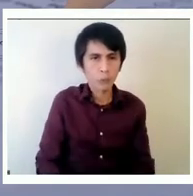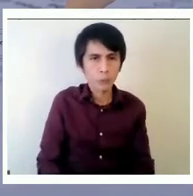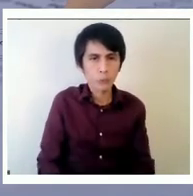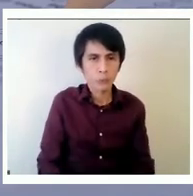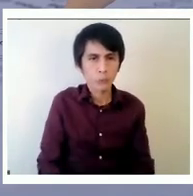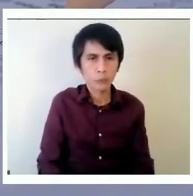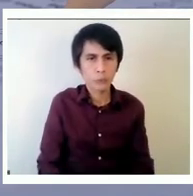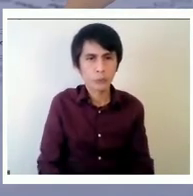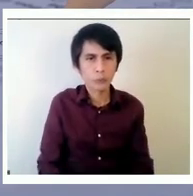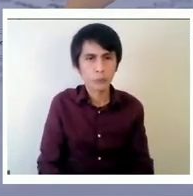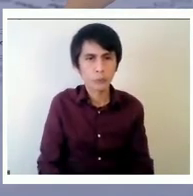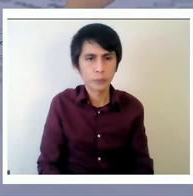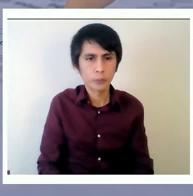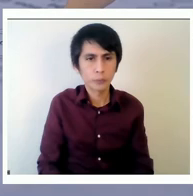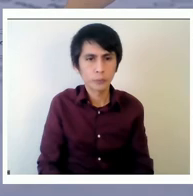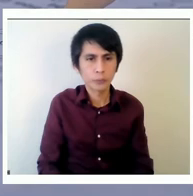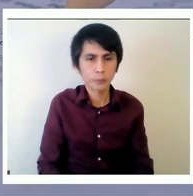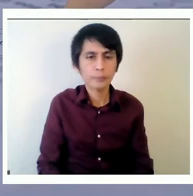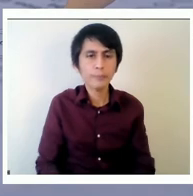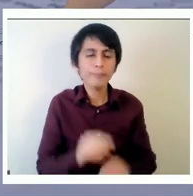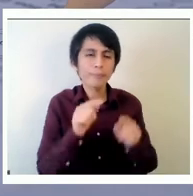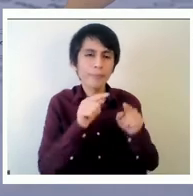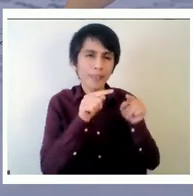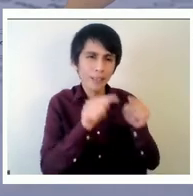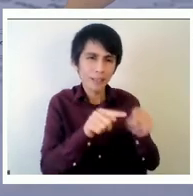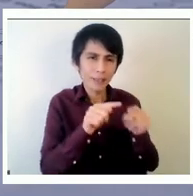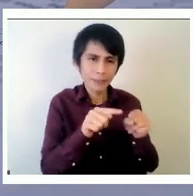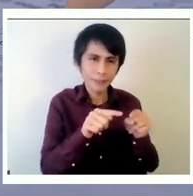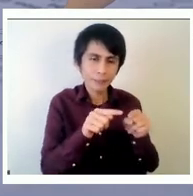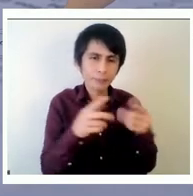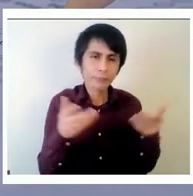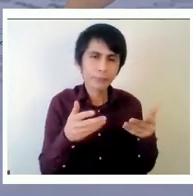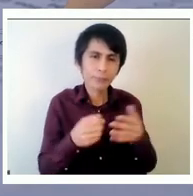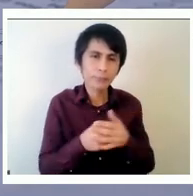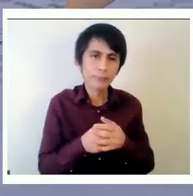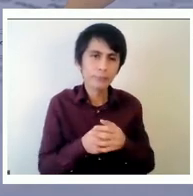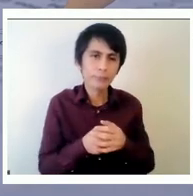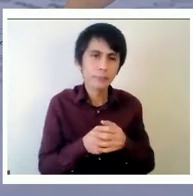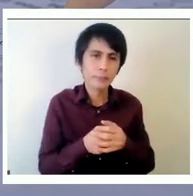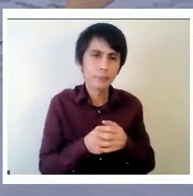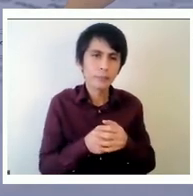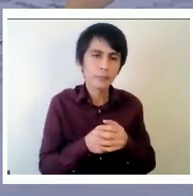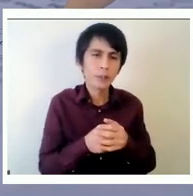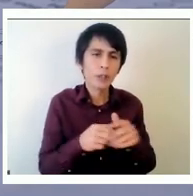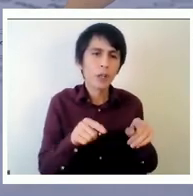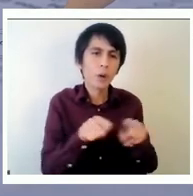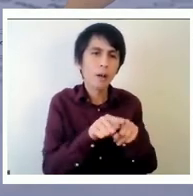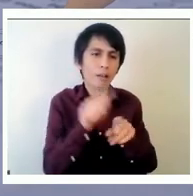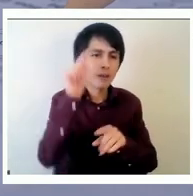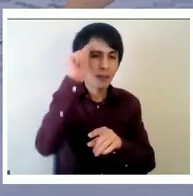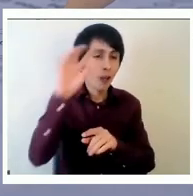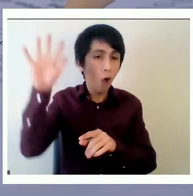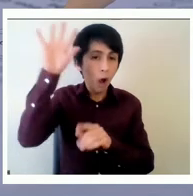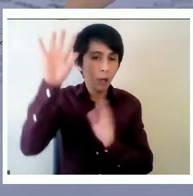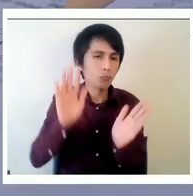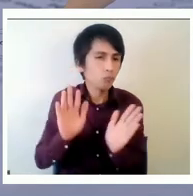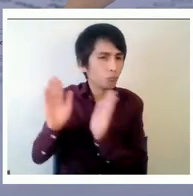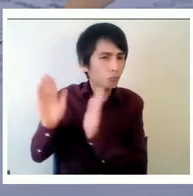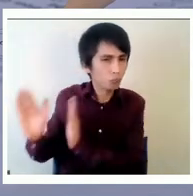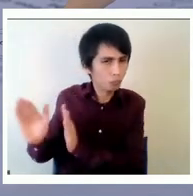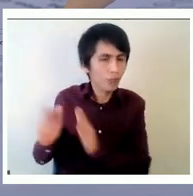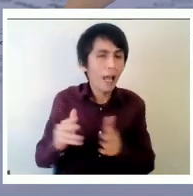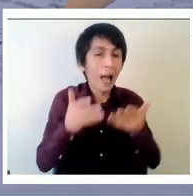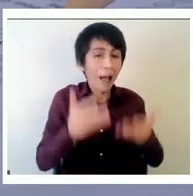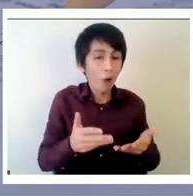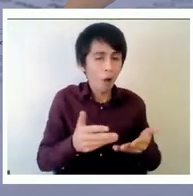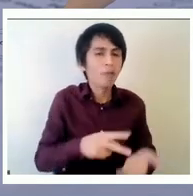y bueno y aquí voy a entrar en ya el me salgo de lo teórico y entro a la dura realidad